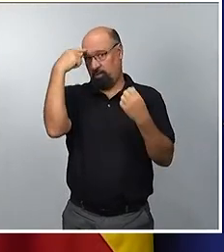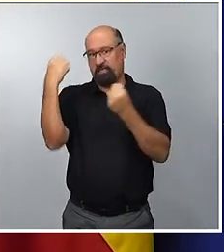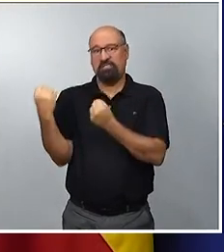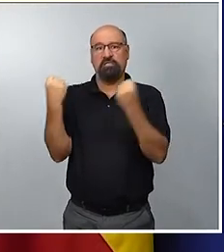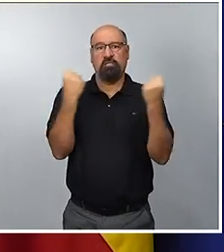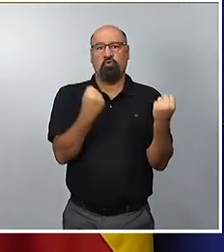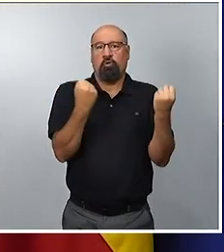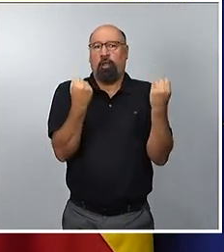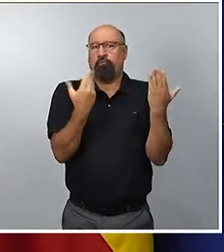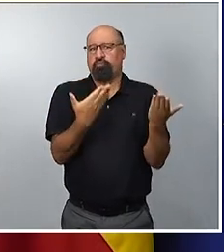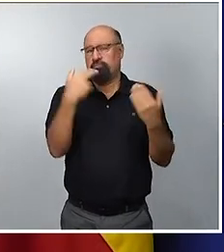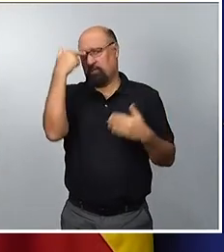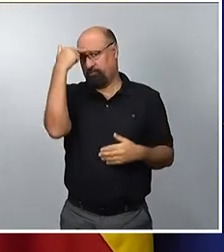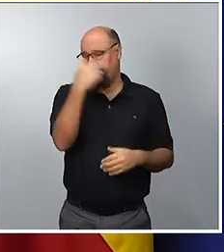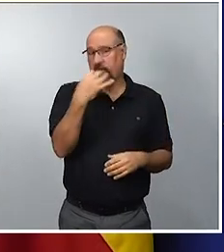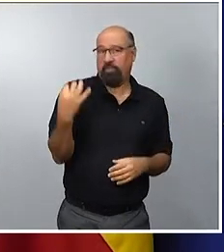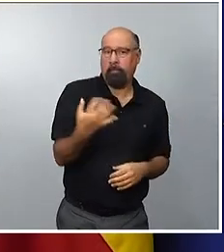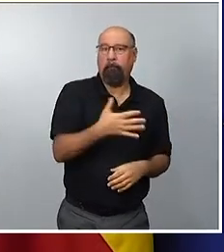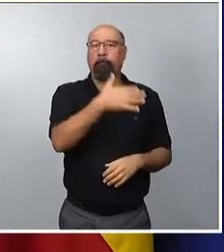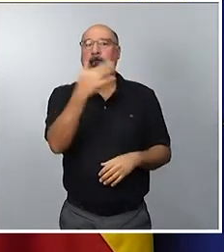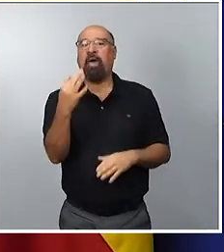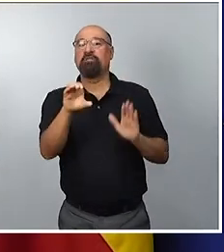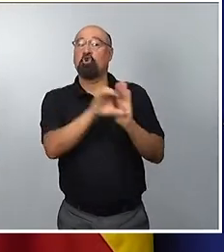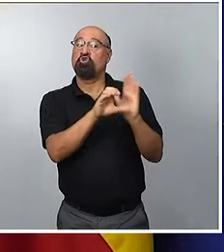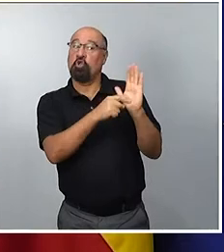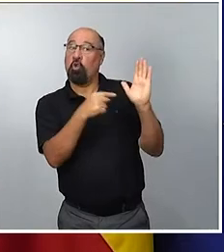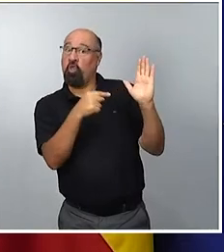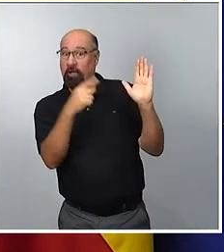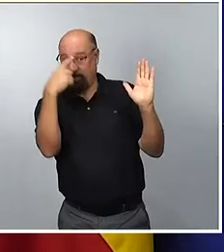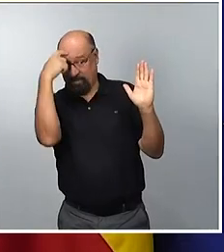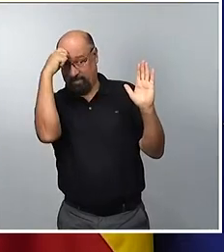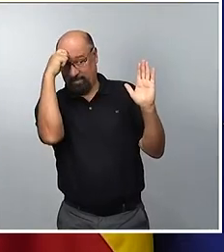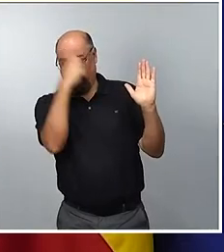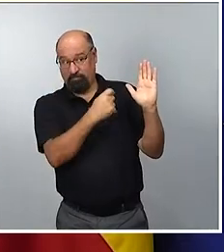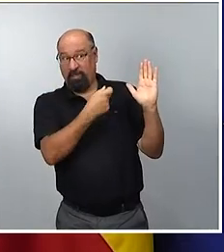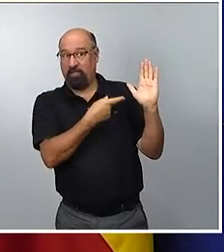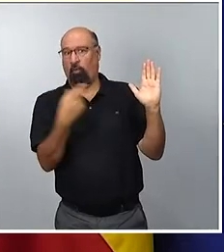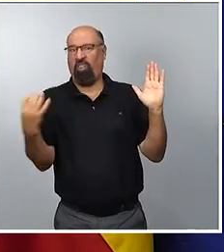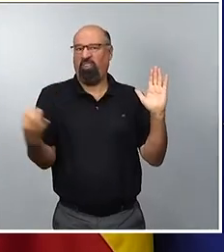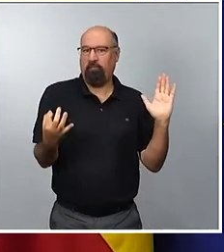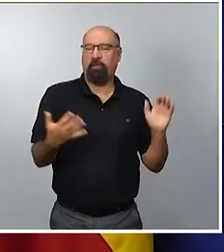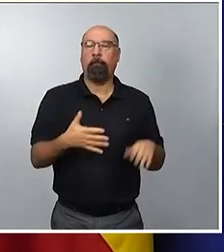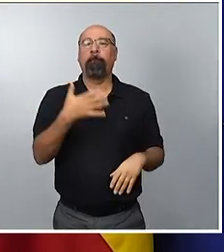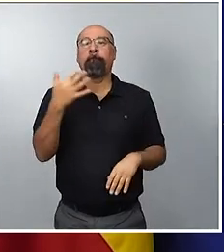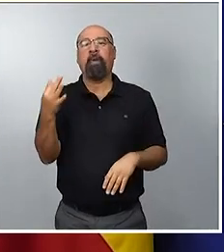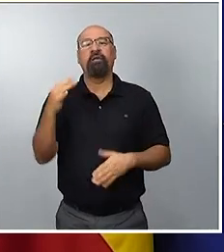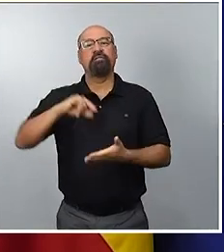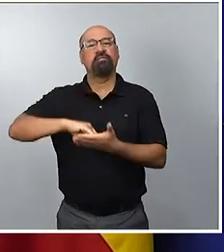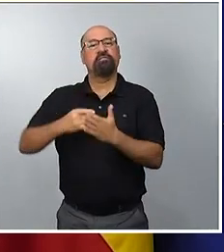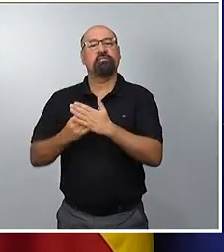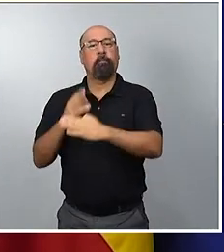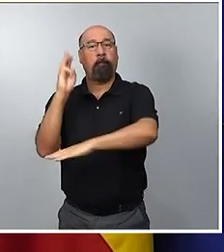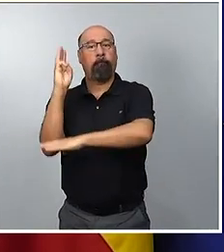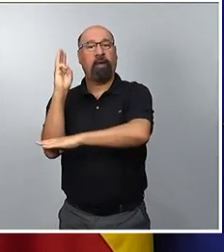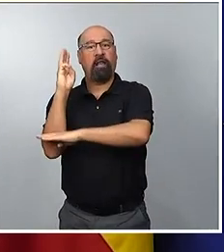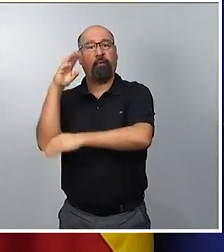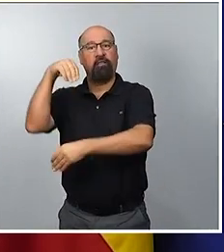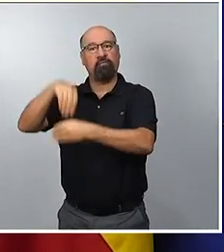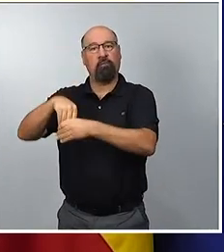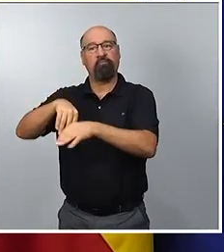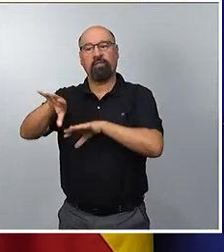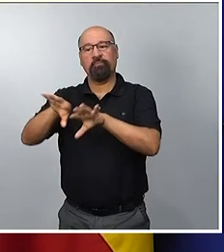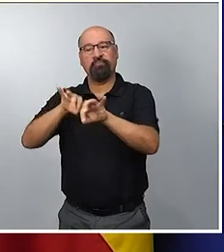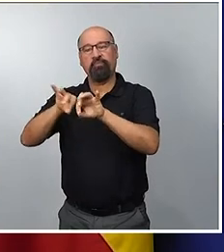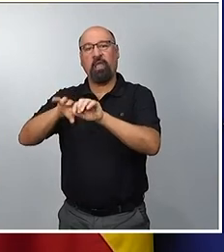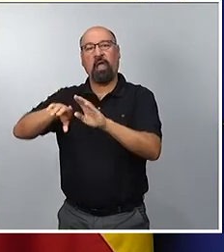y respeto a la Constitución, y respeto a lo que significa el sistema parlamentario para la elección y la investidura